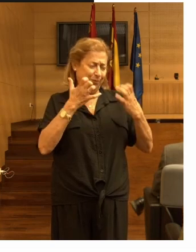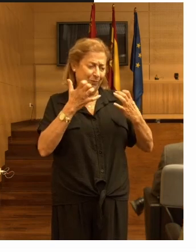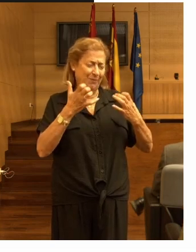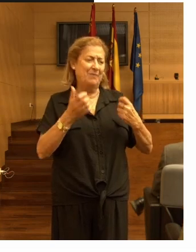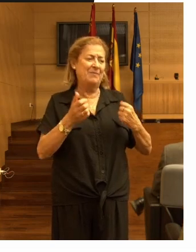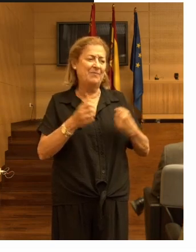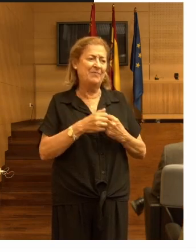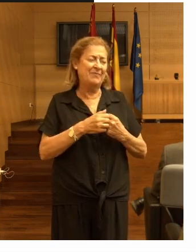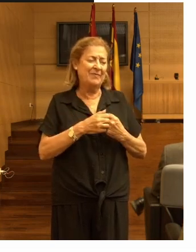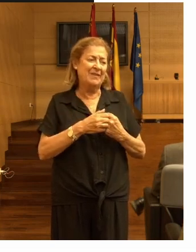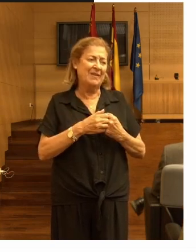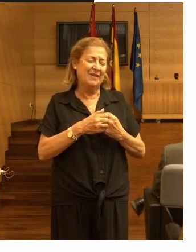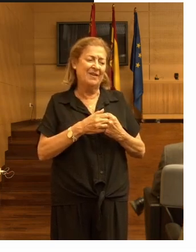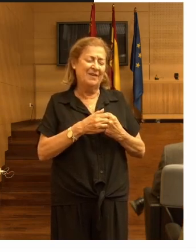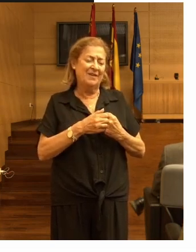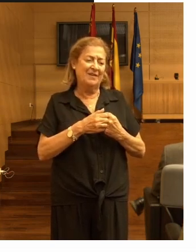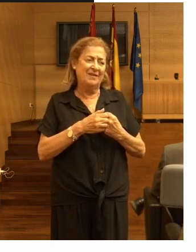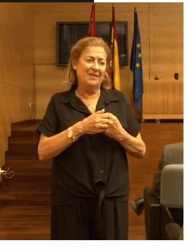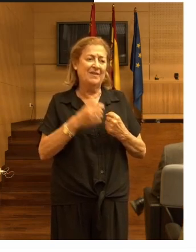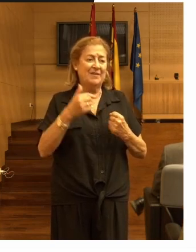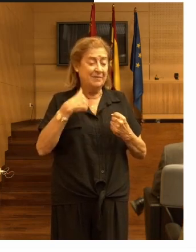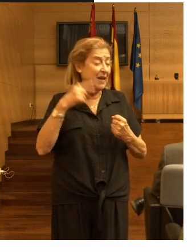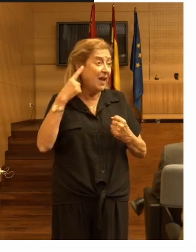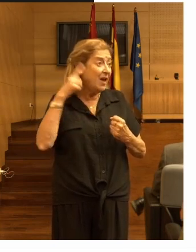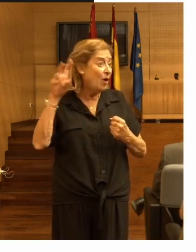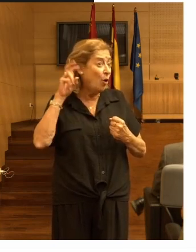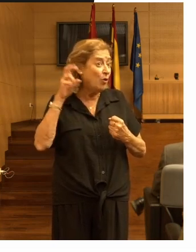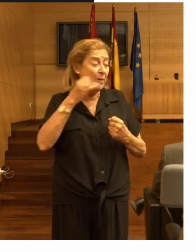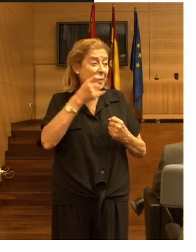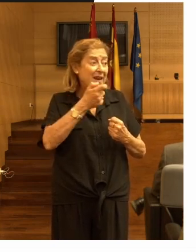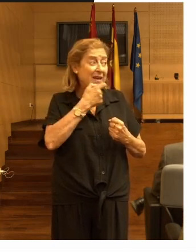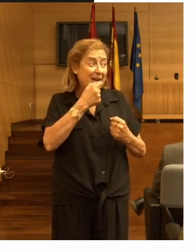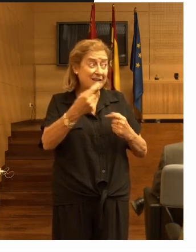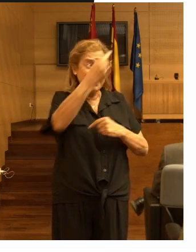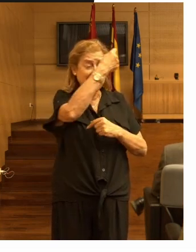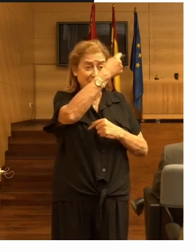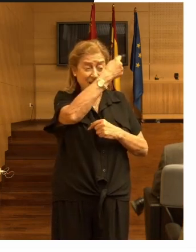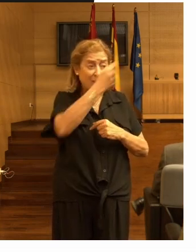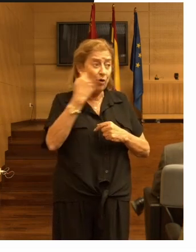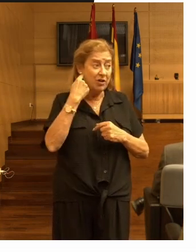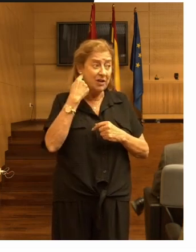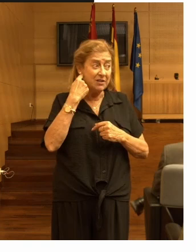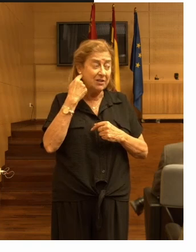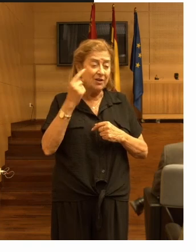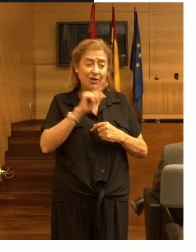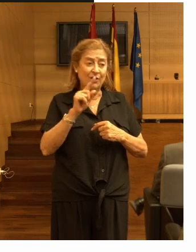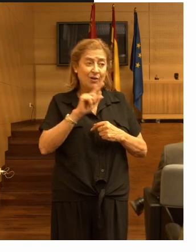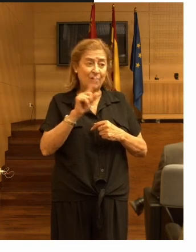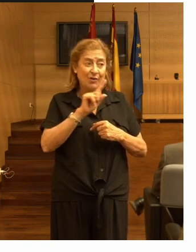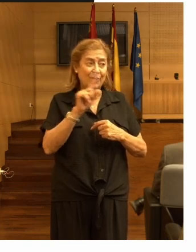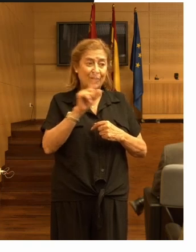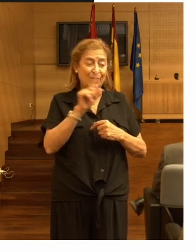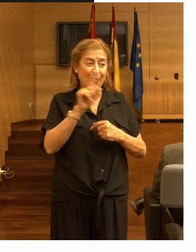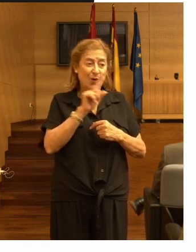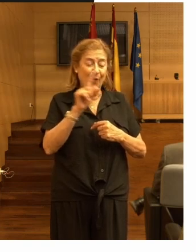se me se me oye ahí en inglés al otro lado ya vale